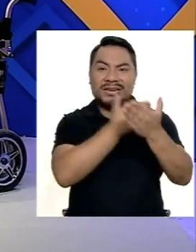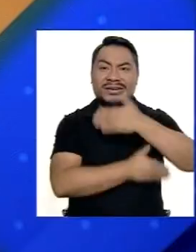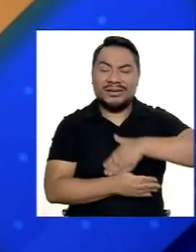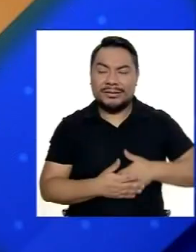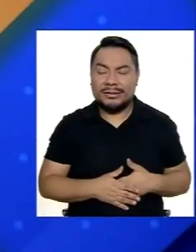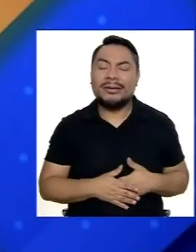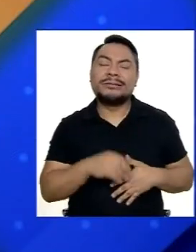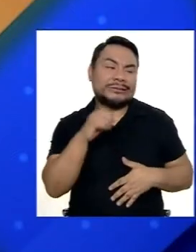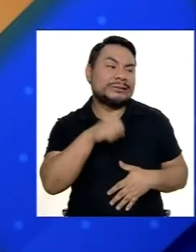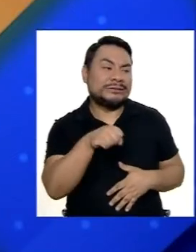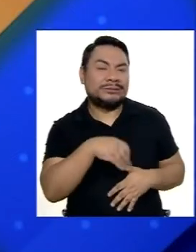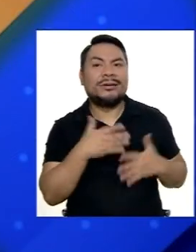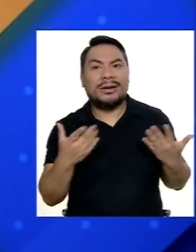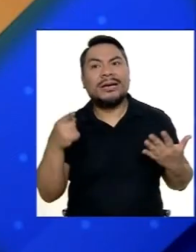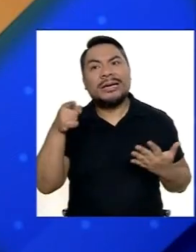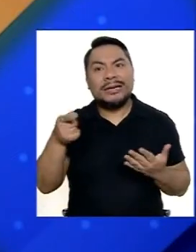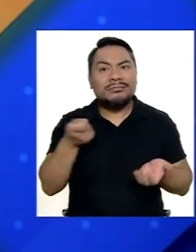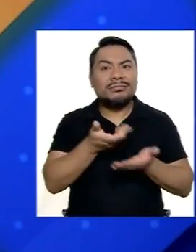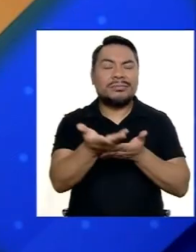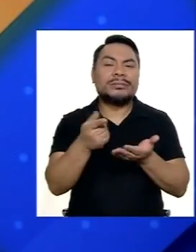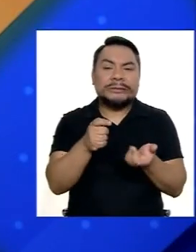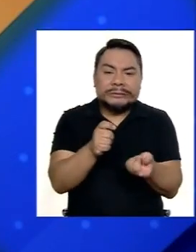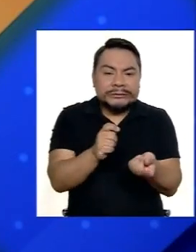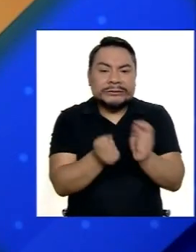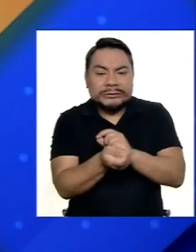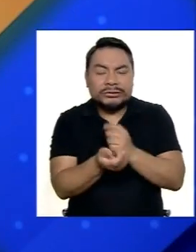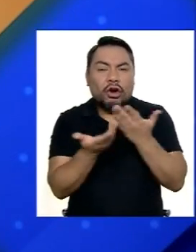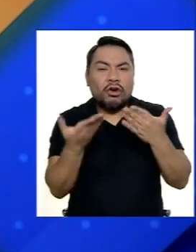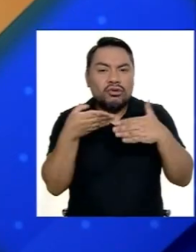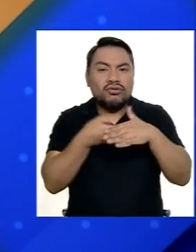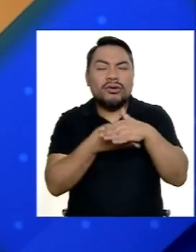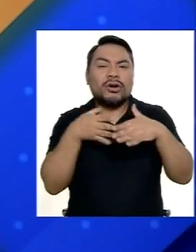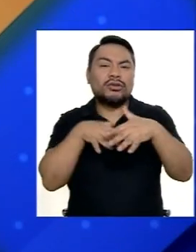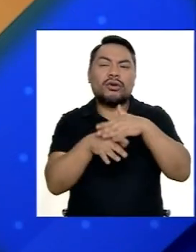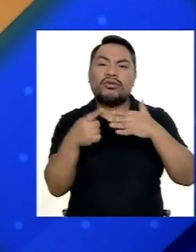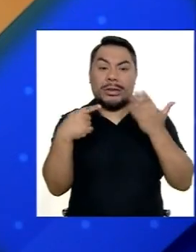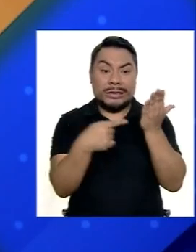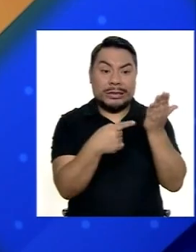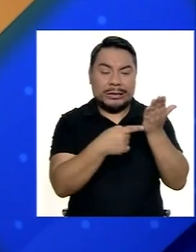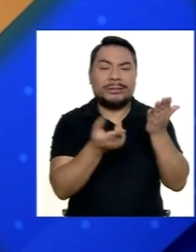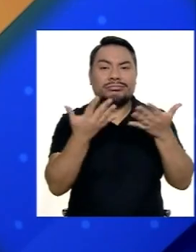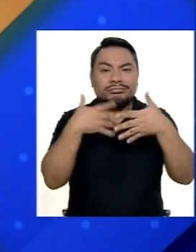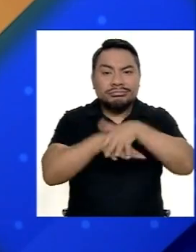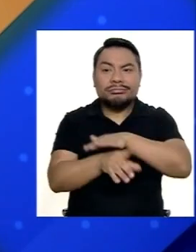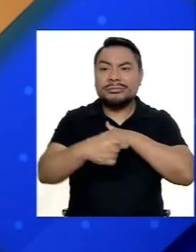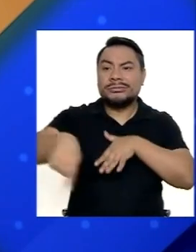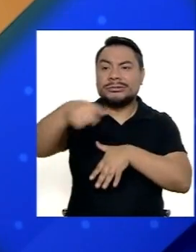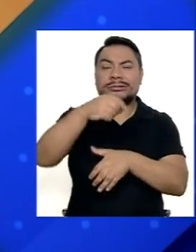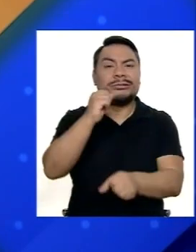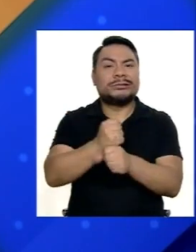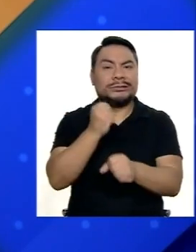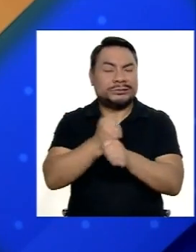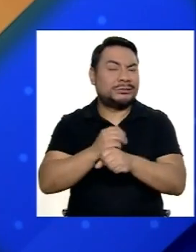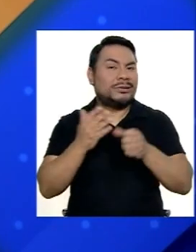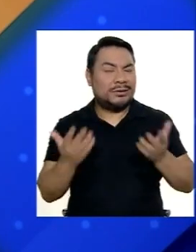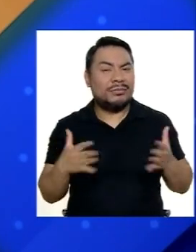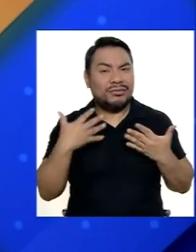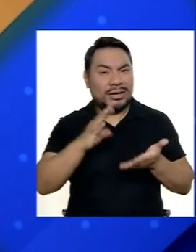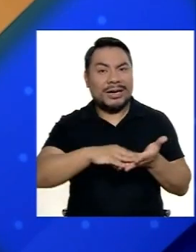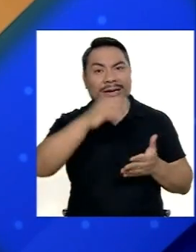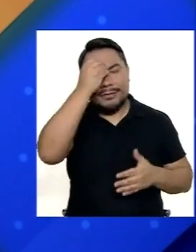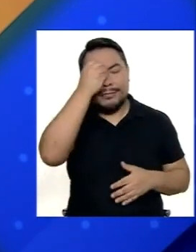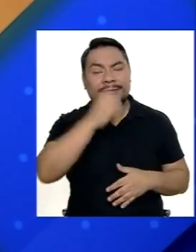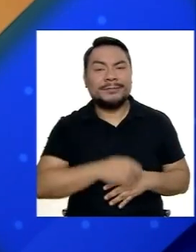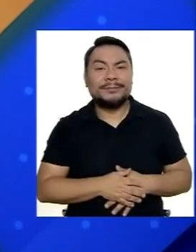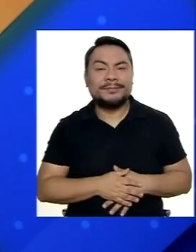Entonces tiene que haber Una forma De adaptar Toda esta tecnología Para que ellos puedan Trabajar Y aprender